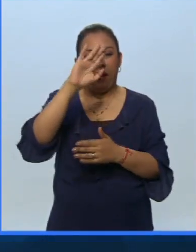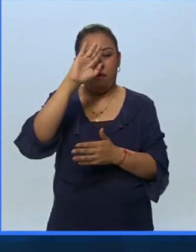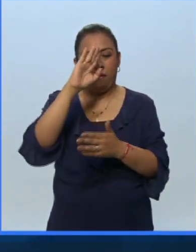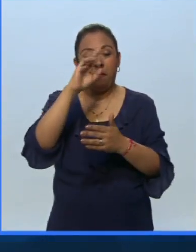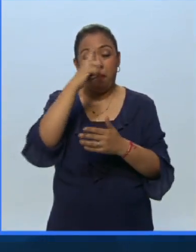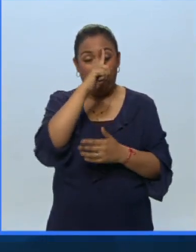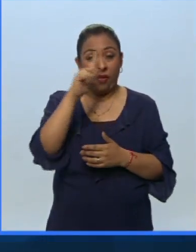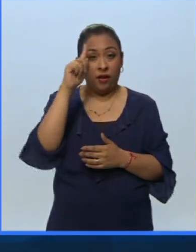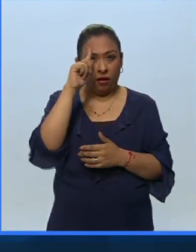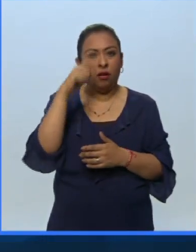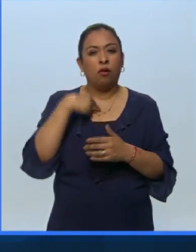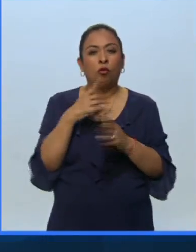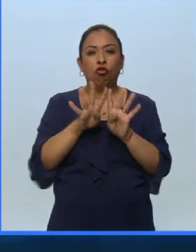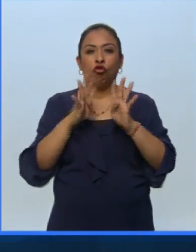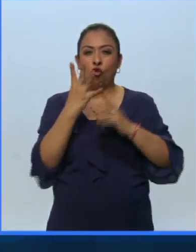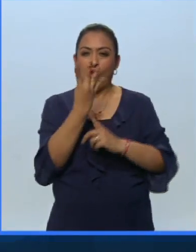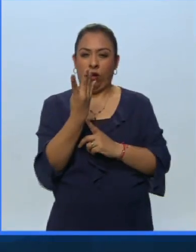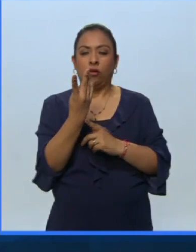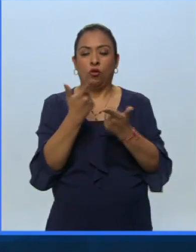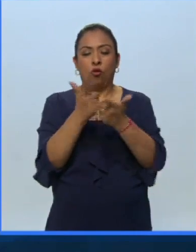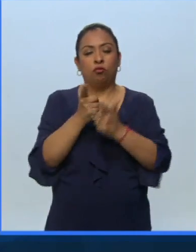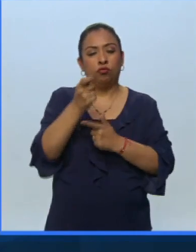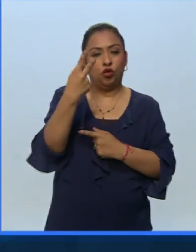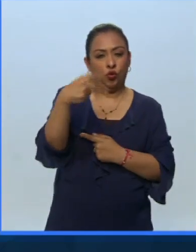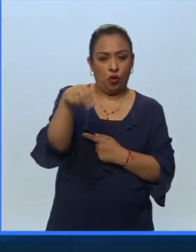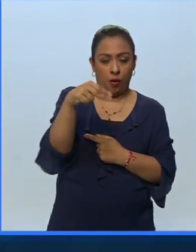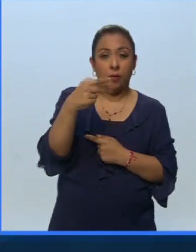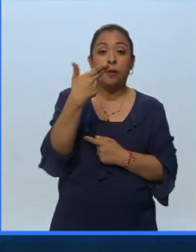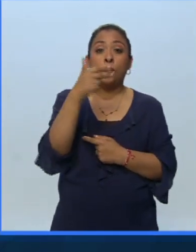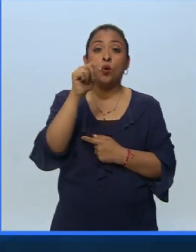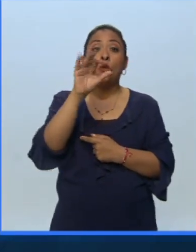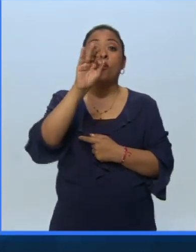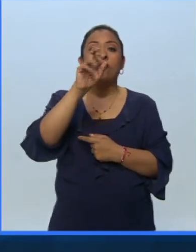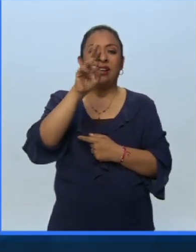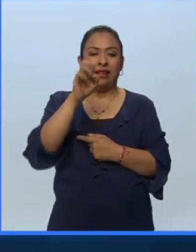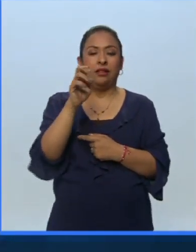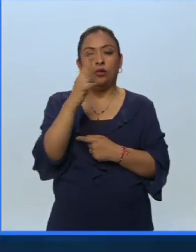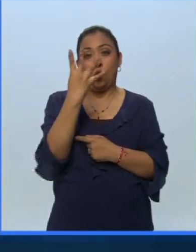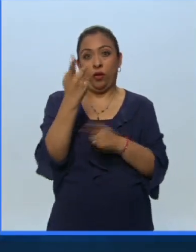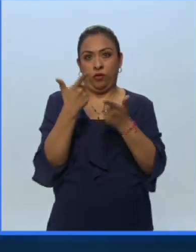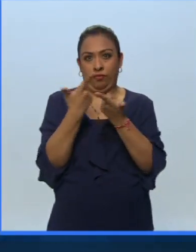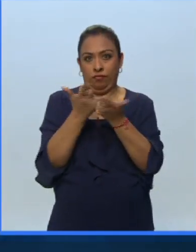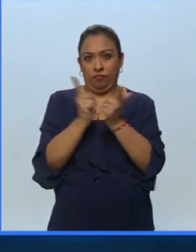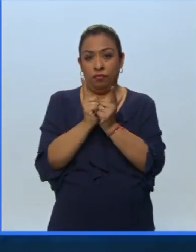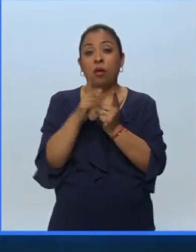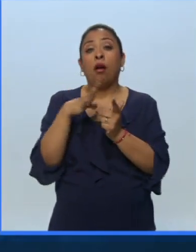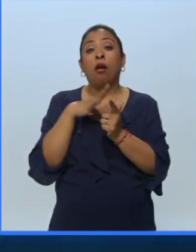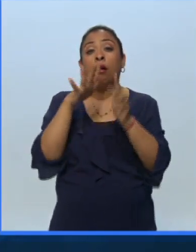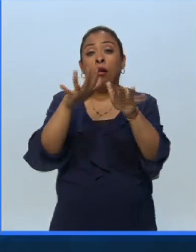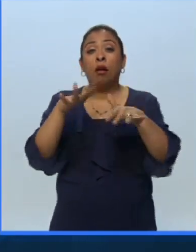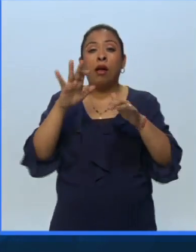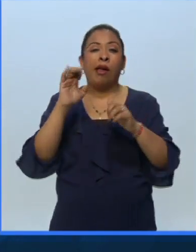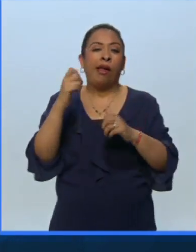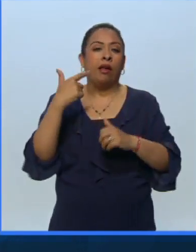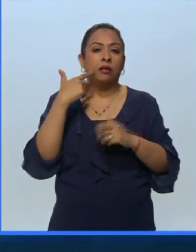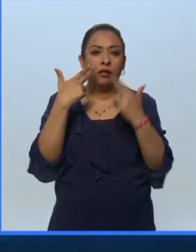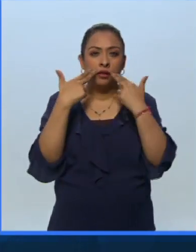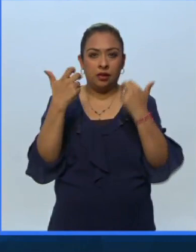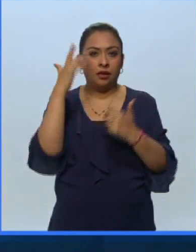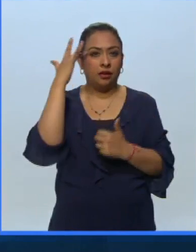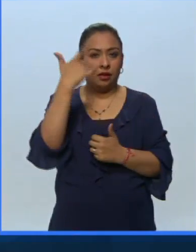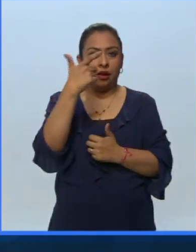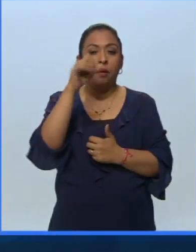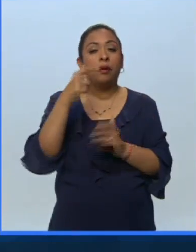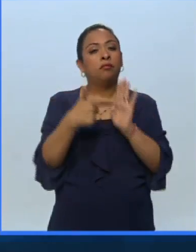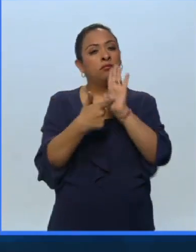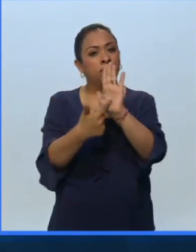cuarteto que lleva su nombre. Con una alineación mexicana, Hugo Fernández Cuartet ofreció un programa en la ex hacienda de San Gabriel donde dio muestra de